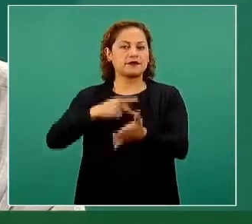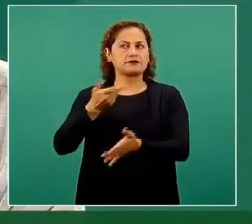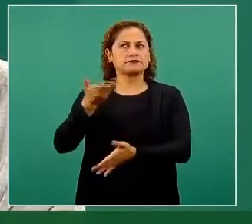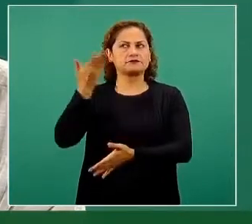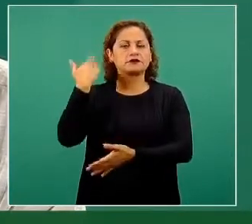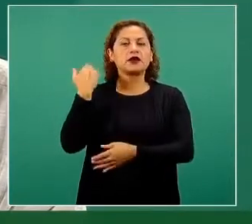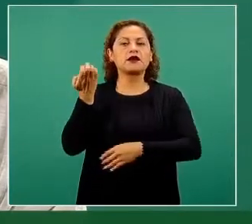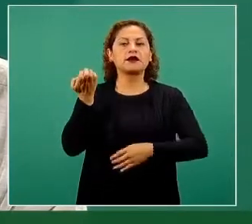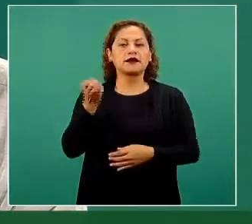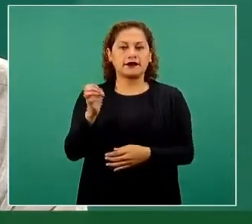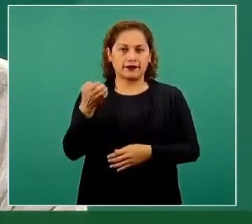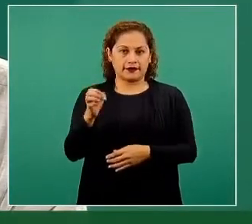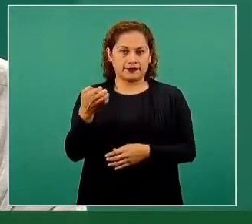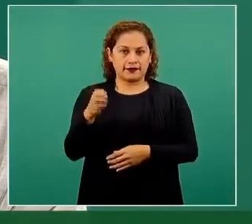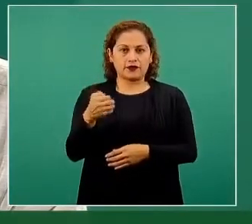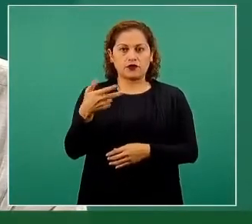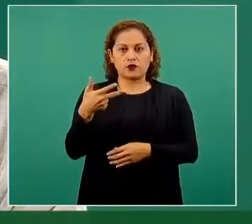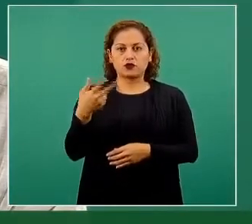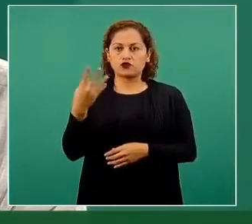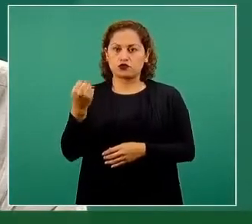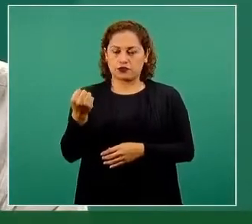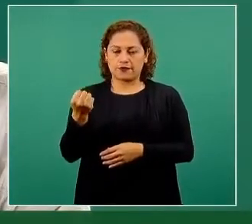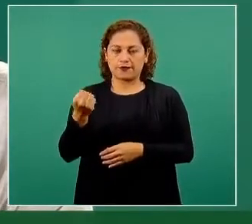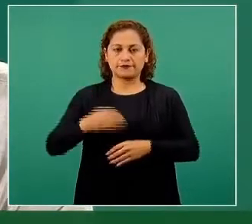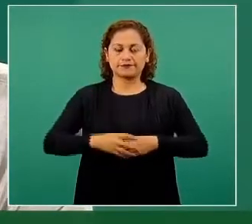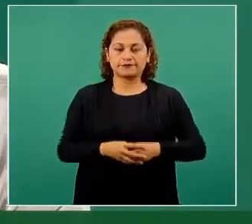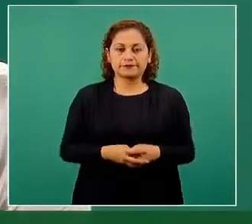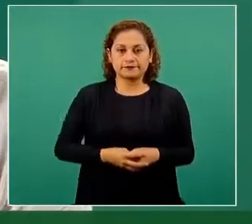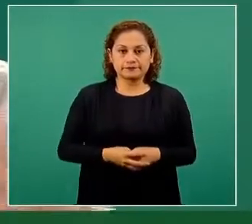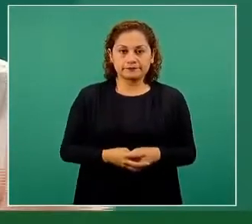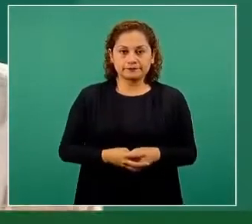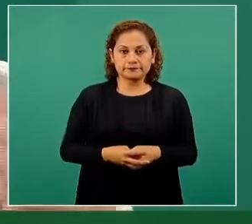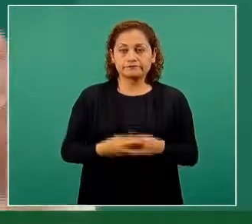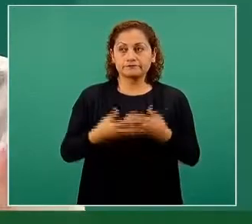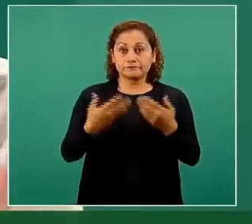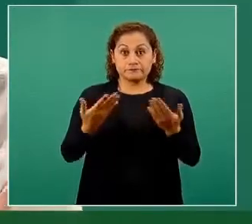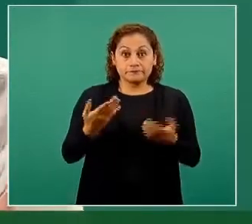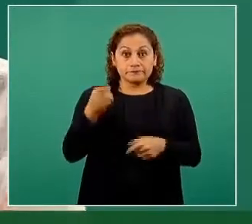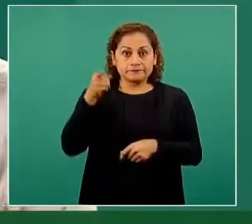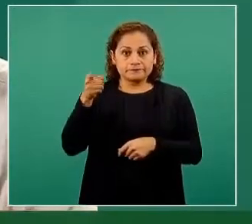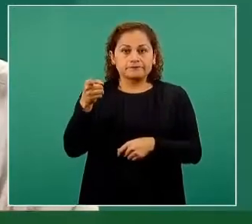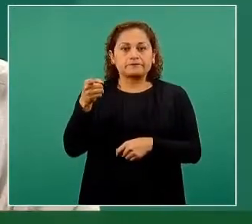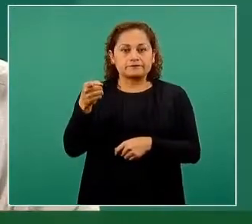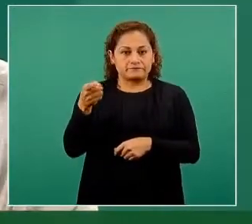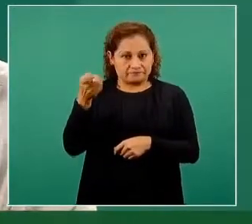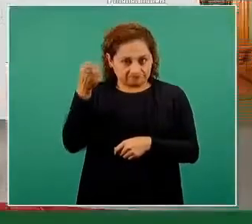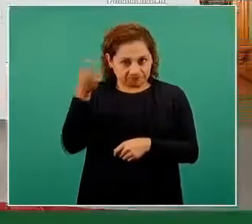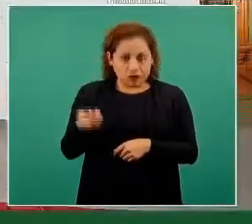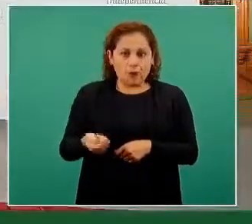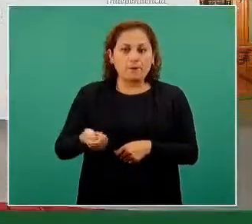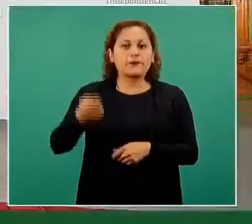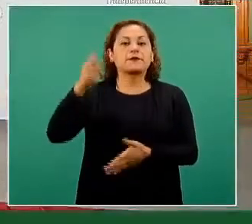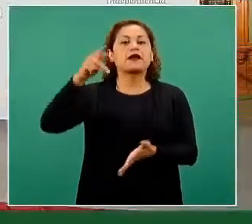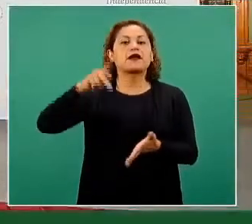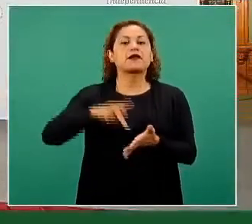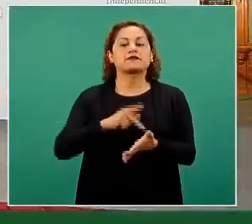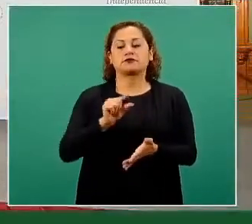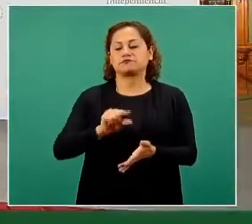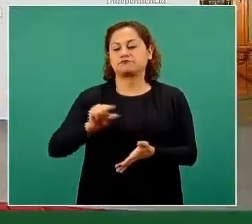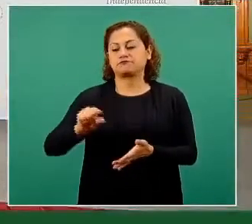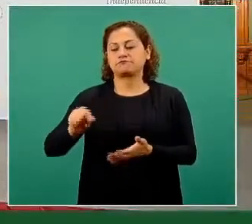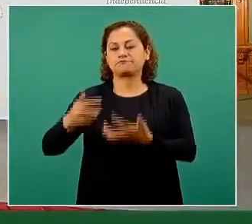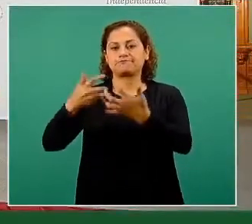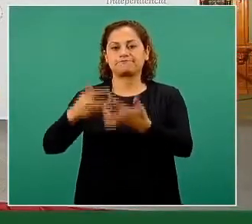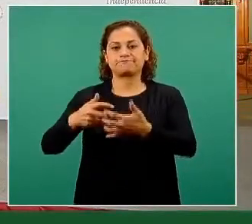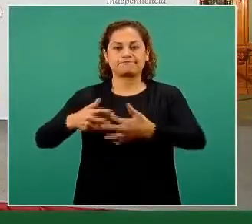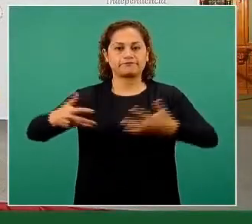enero, el 8 y 9 de enero. En ese momento estaba siendo fabricado el primer lote granel para llegar a México